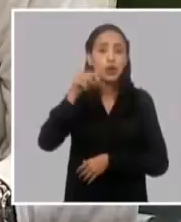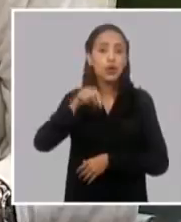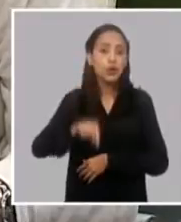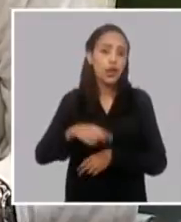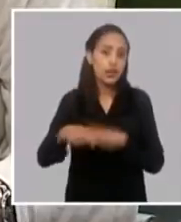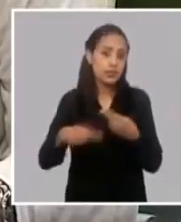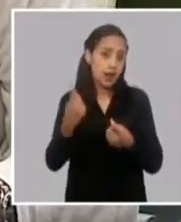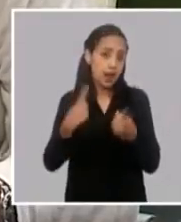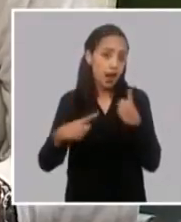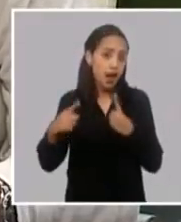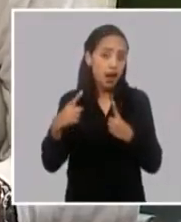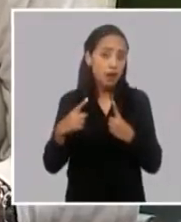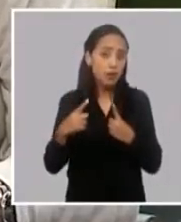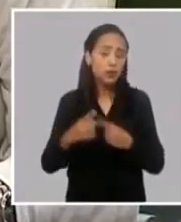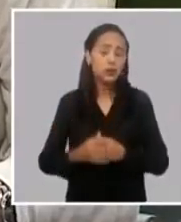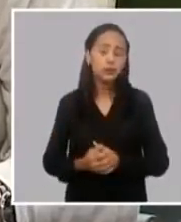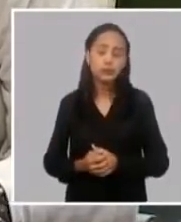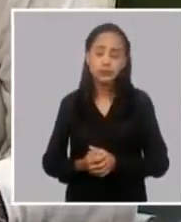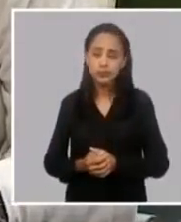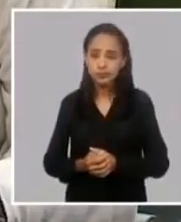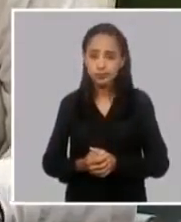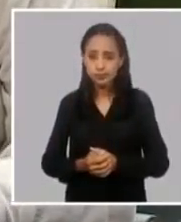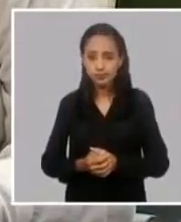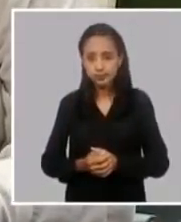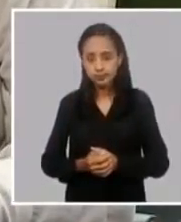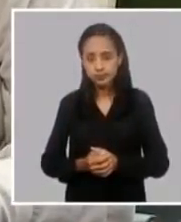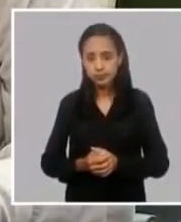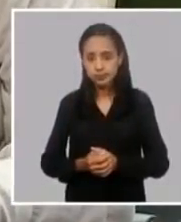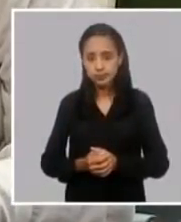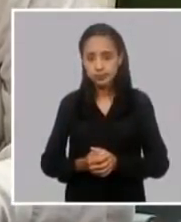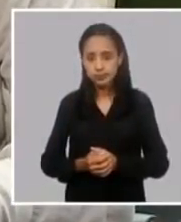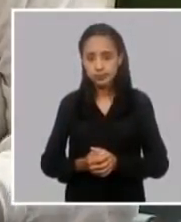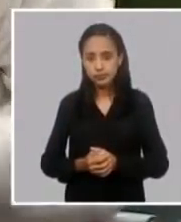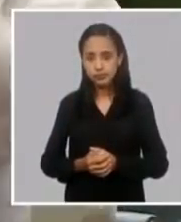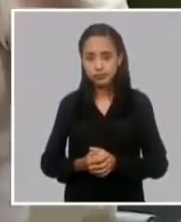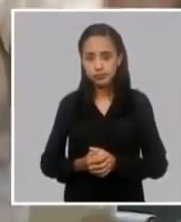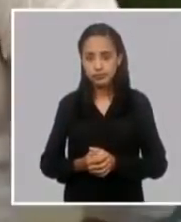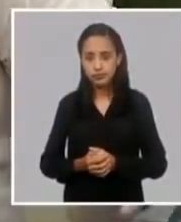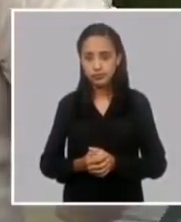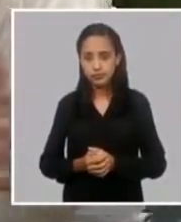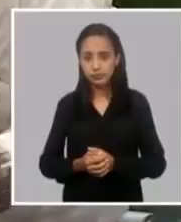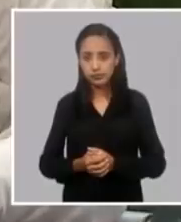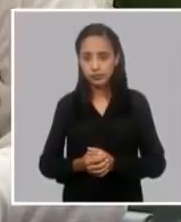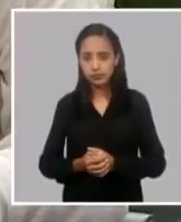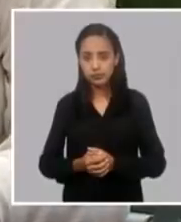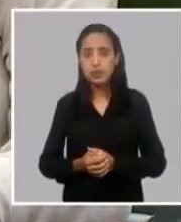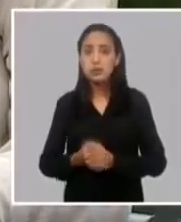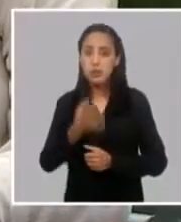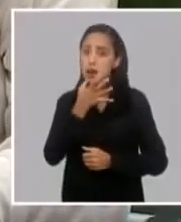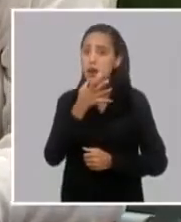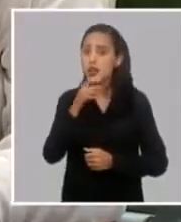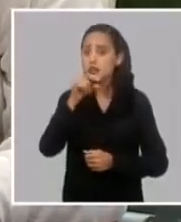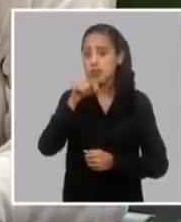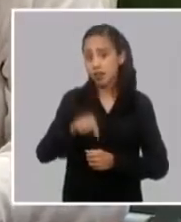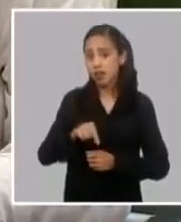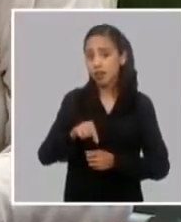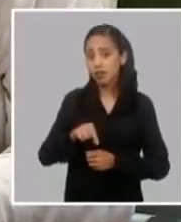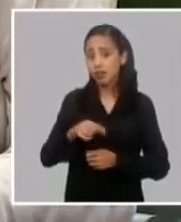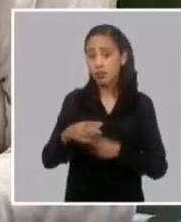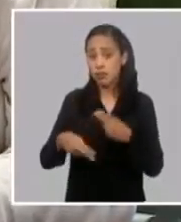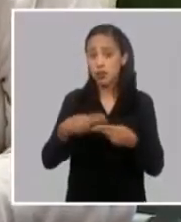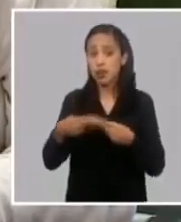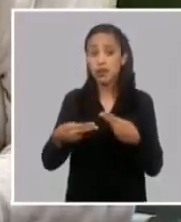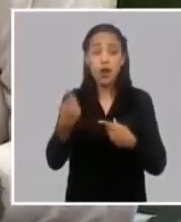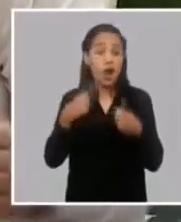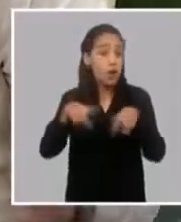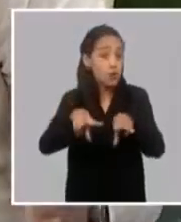que en realidad Randy sin el menor ánimo de engrandecerlo pero no tenemos antecedentes en el país